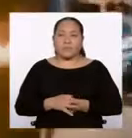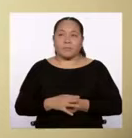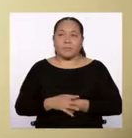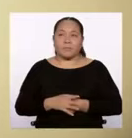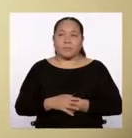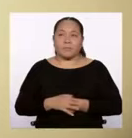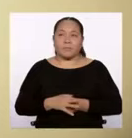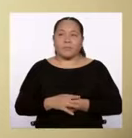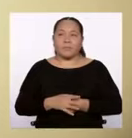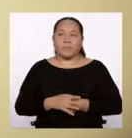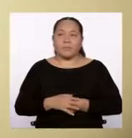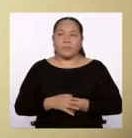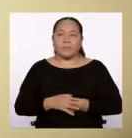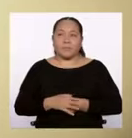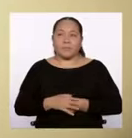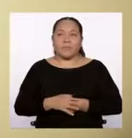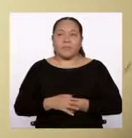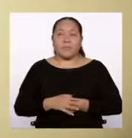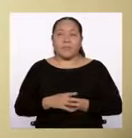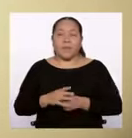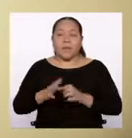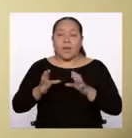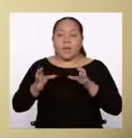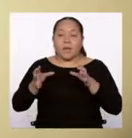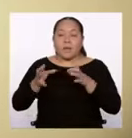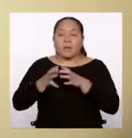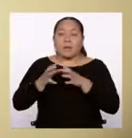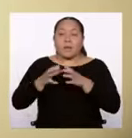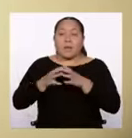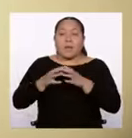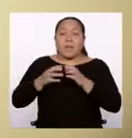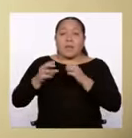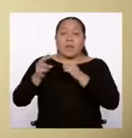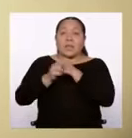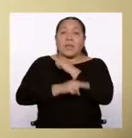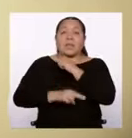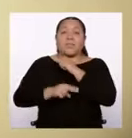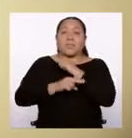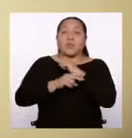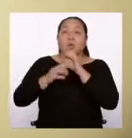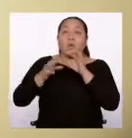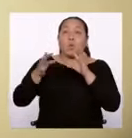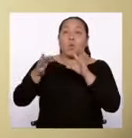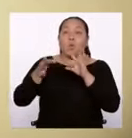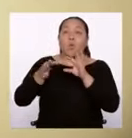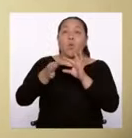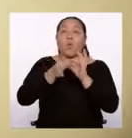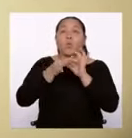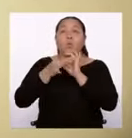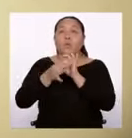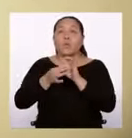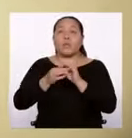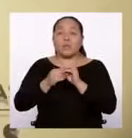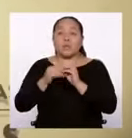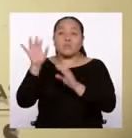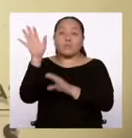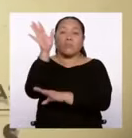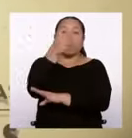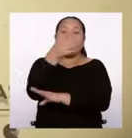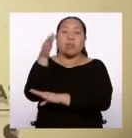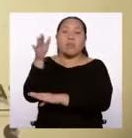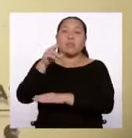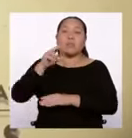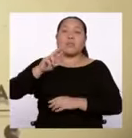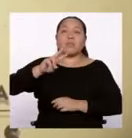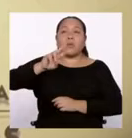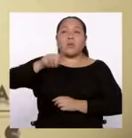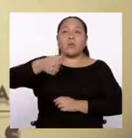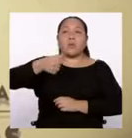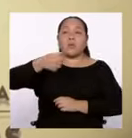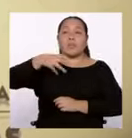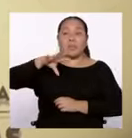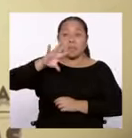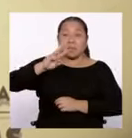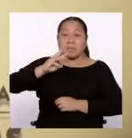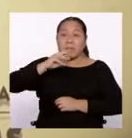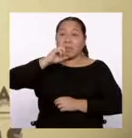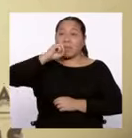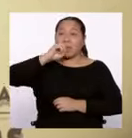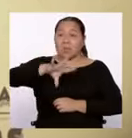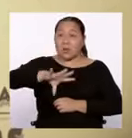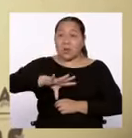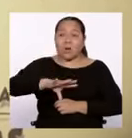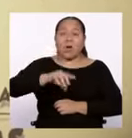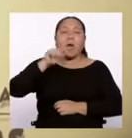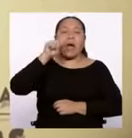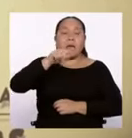Naciones Unidas La tomado esta bandera y el 19 de diciembre del 2016 proclamó el